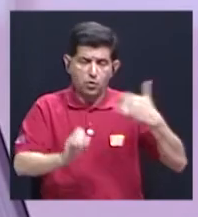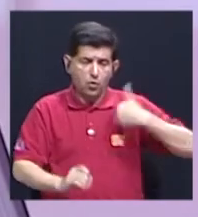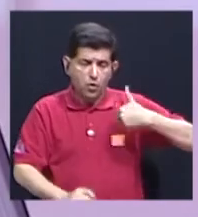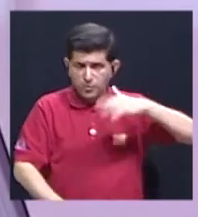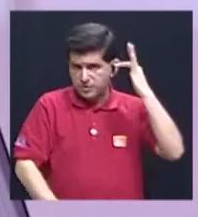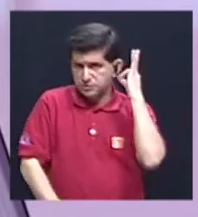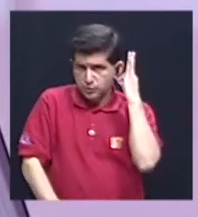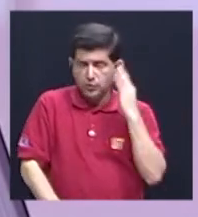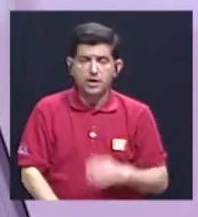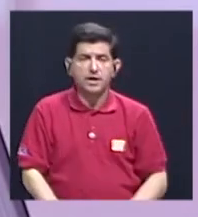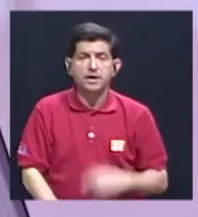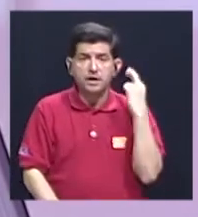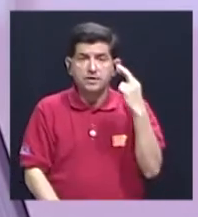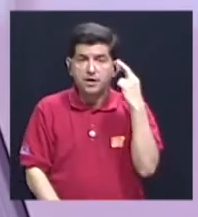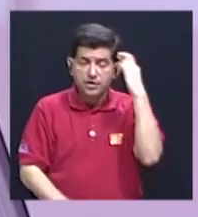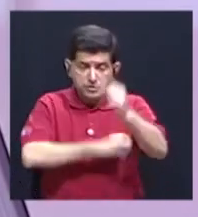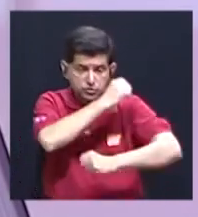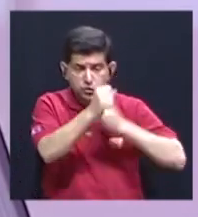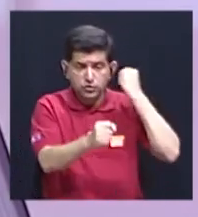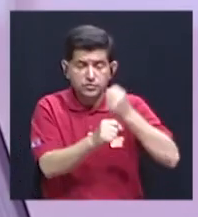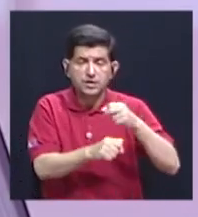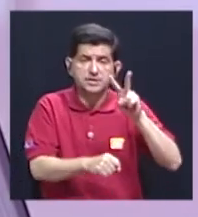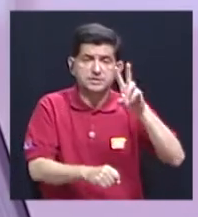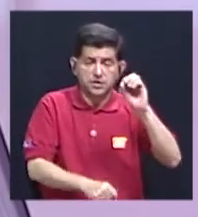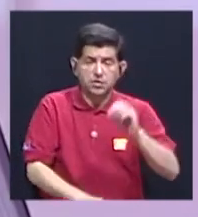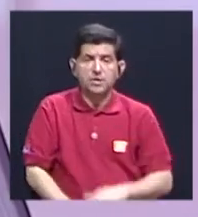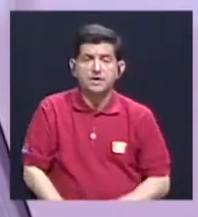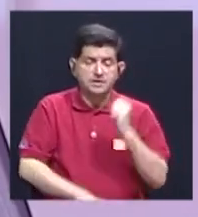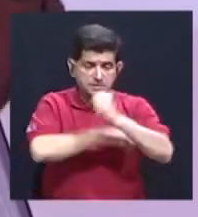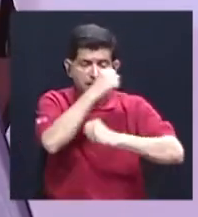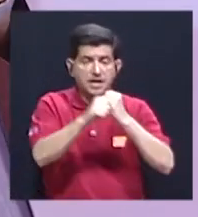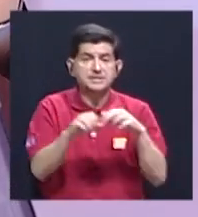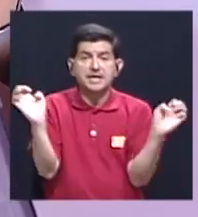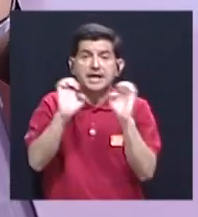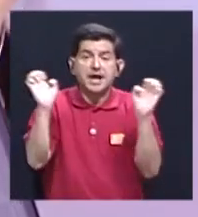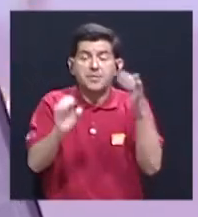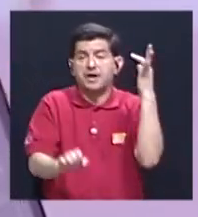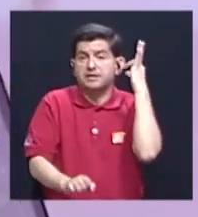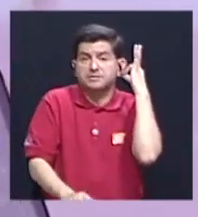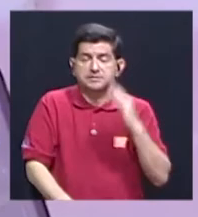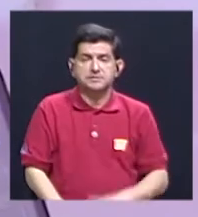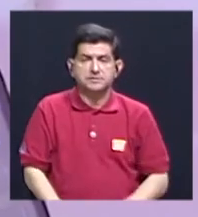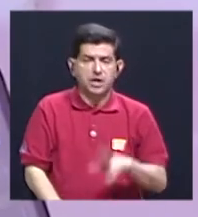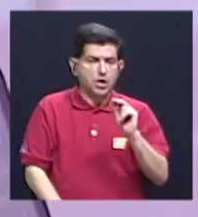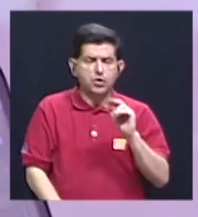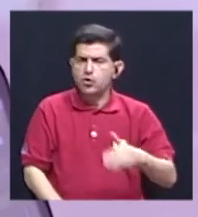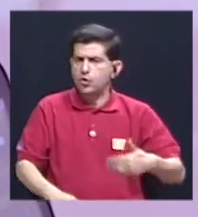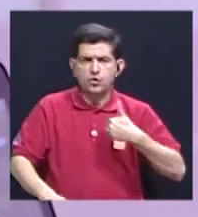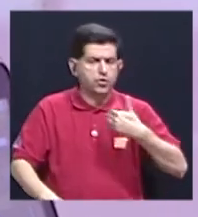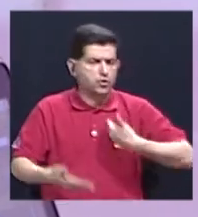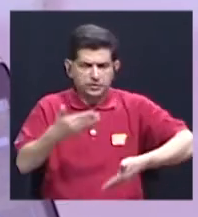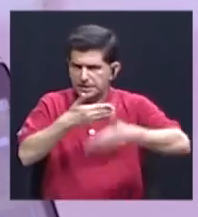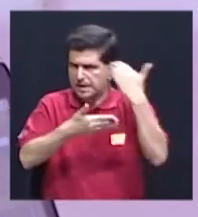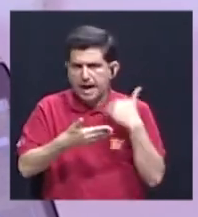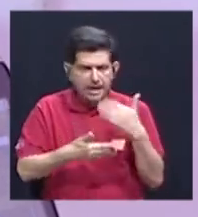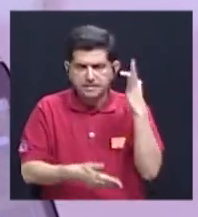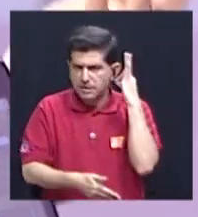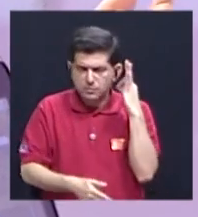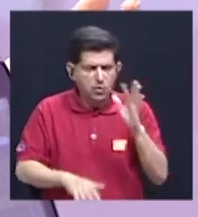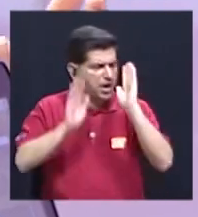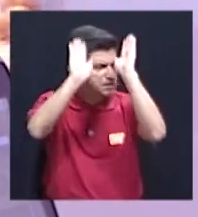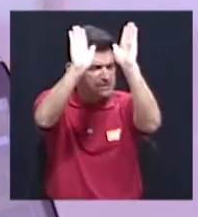hombres y mujeres, dado que el siglo XX fue el siglo de la emergencia de las mujeres, no porque no hayan existido antes mujeres